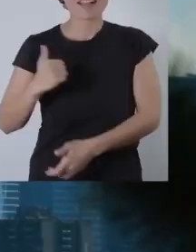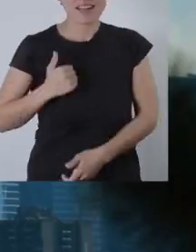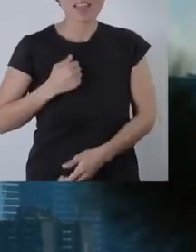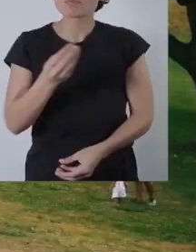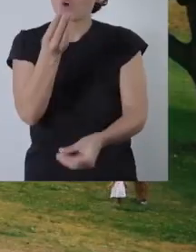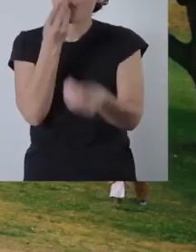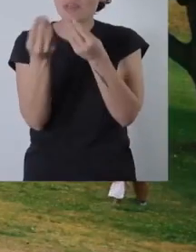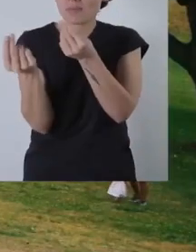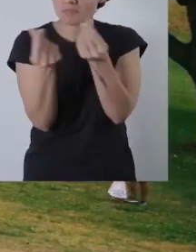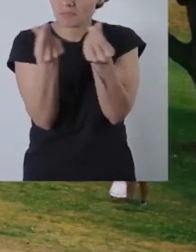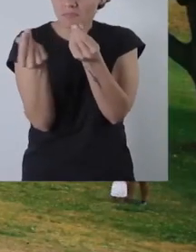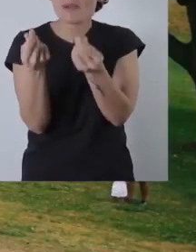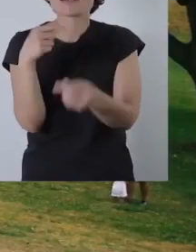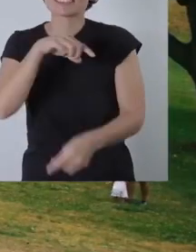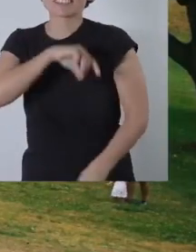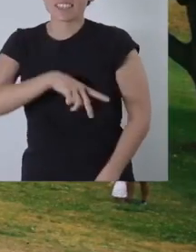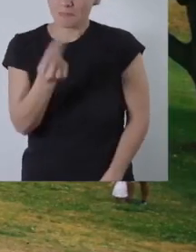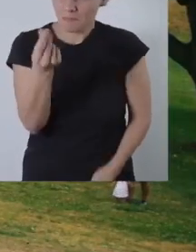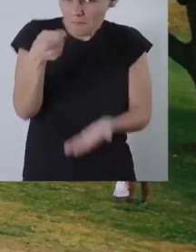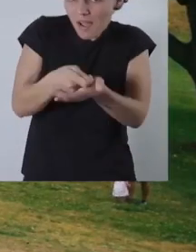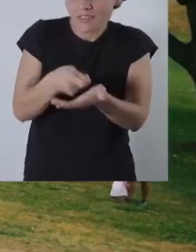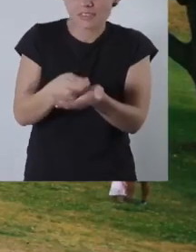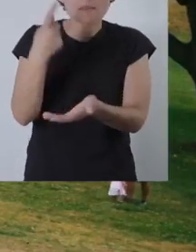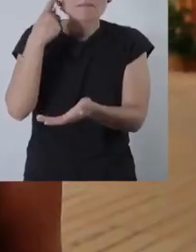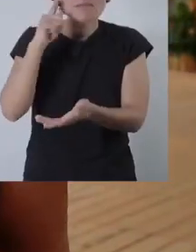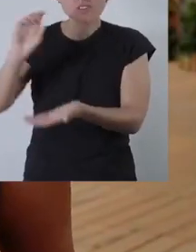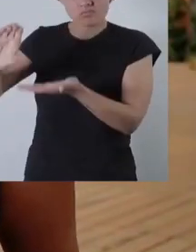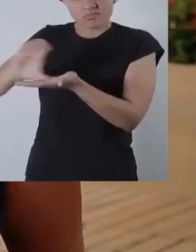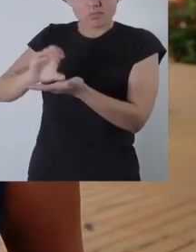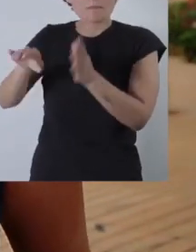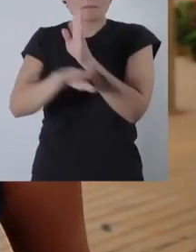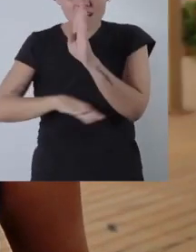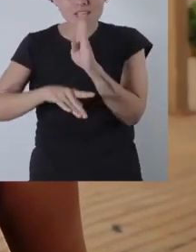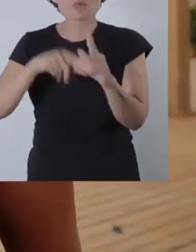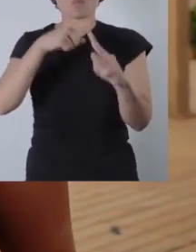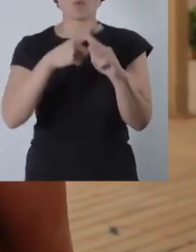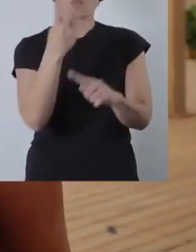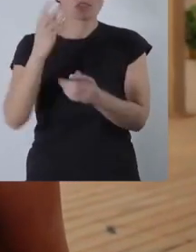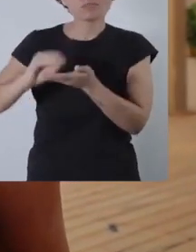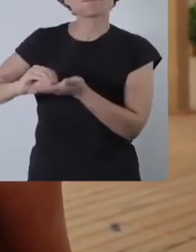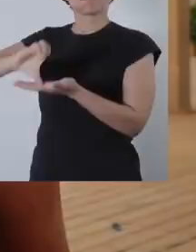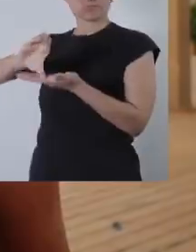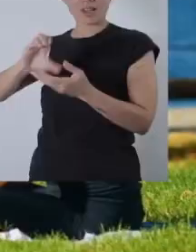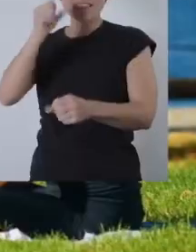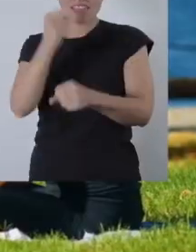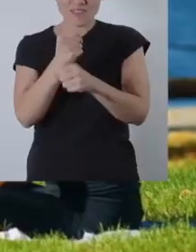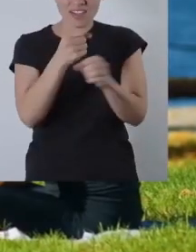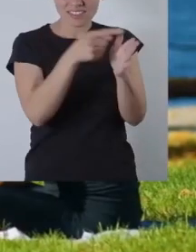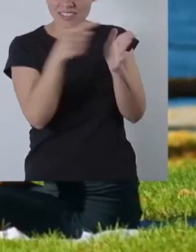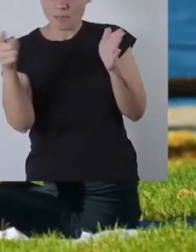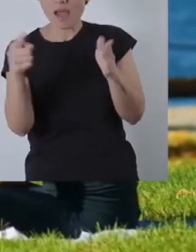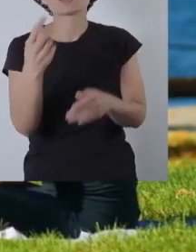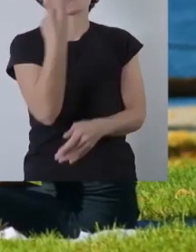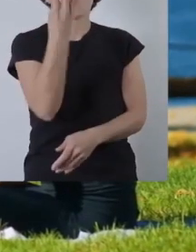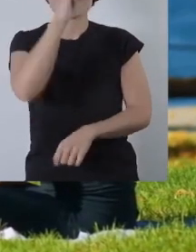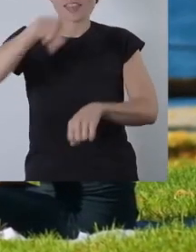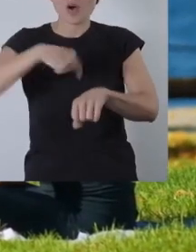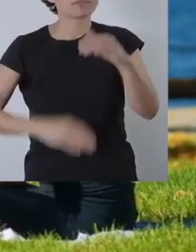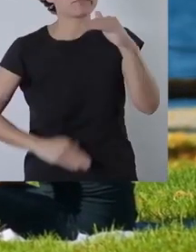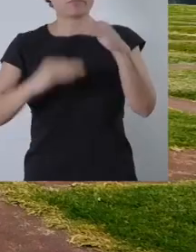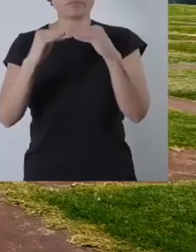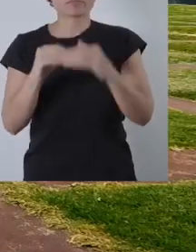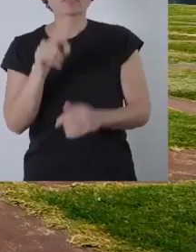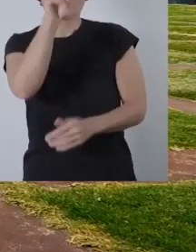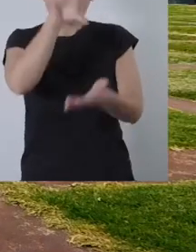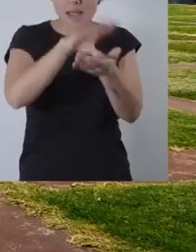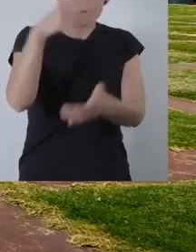el costo de la alimentación es similar al de Chile, pero el sueldo mínimo es cuatro veces mayor y se trabajan solo 40 horas semanales.